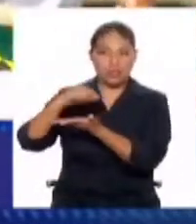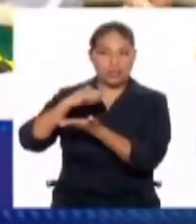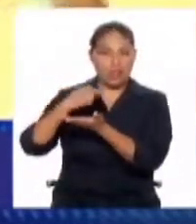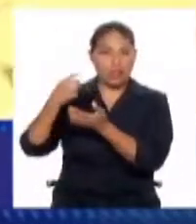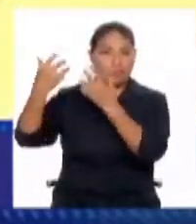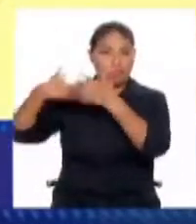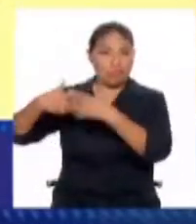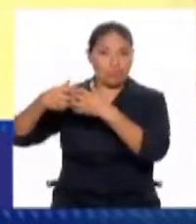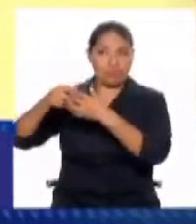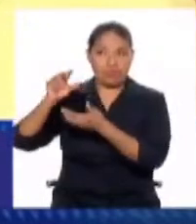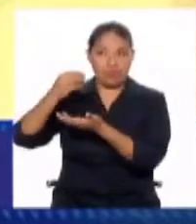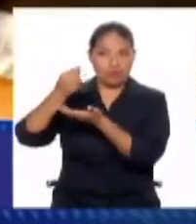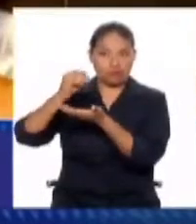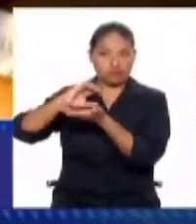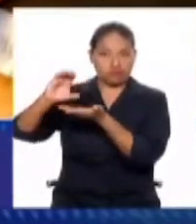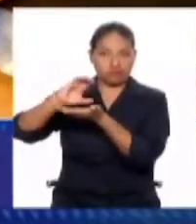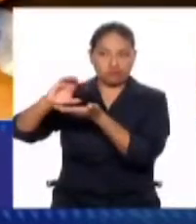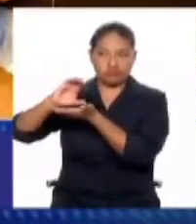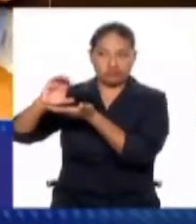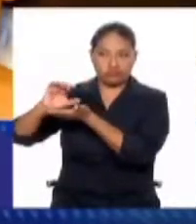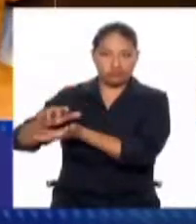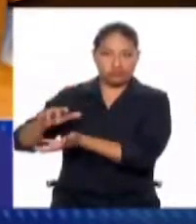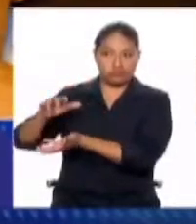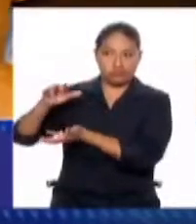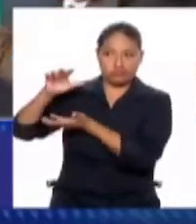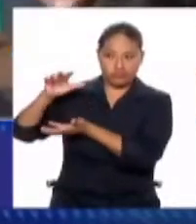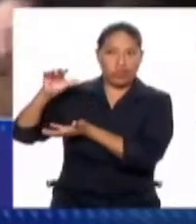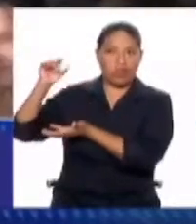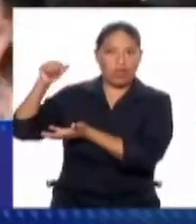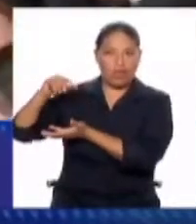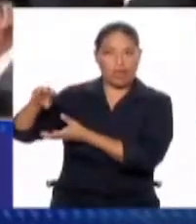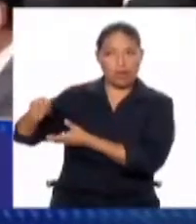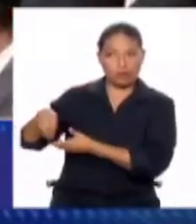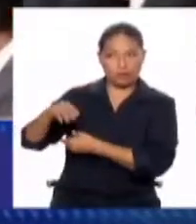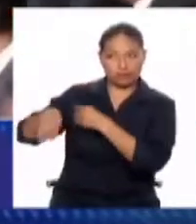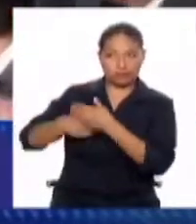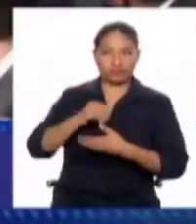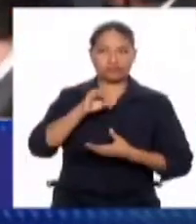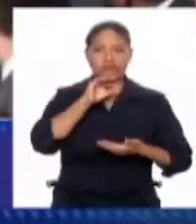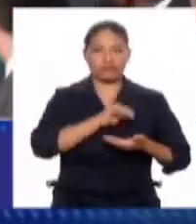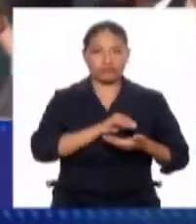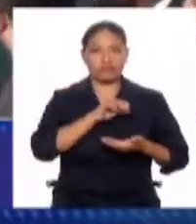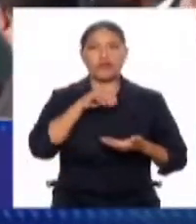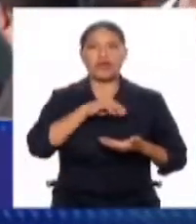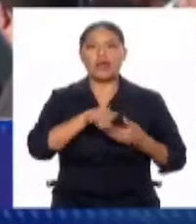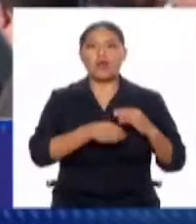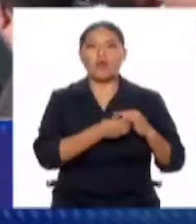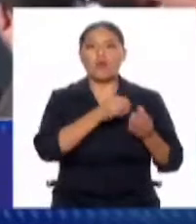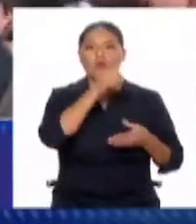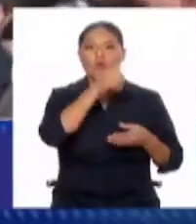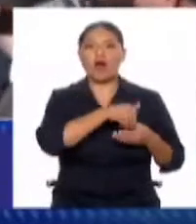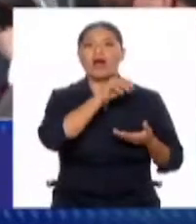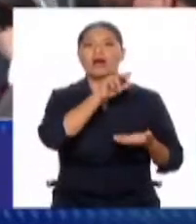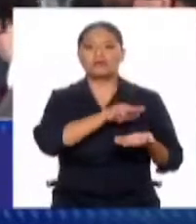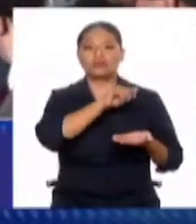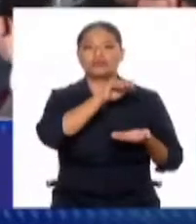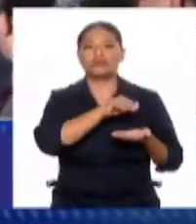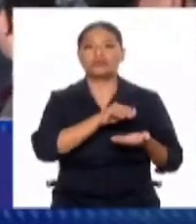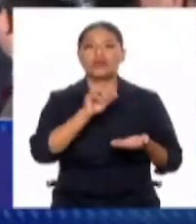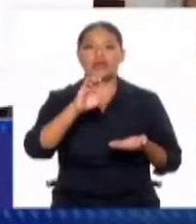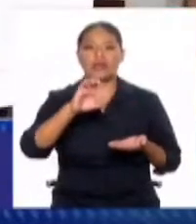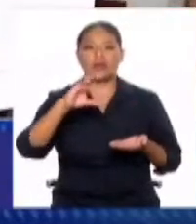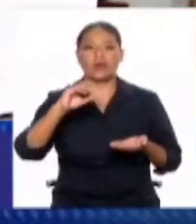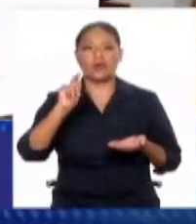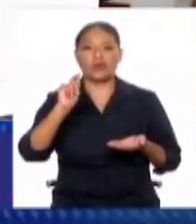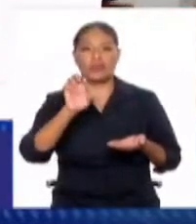Baima para que finalmente vayan a desembocar a las cuentas de Coteva. Y después hemos escuchado los